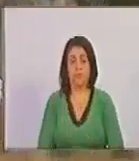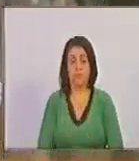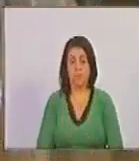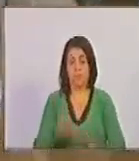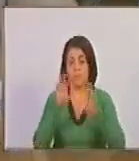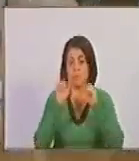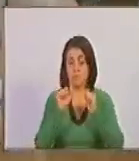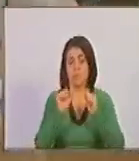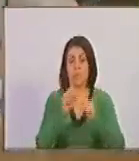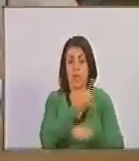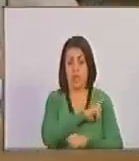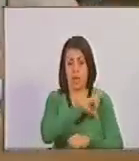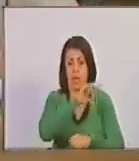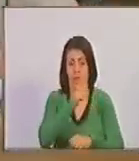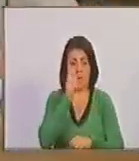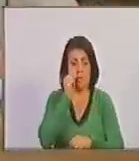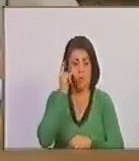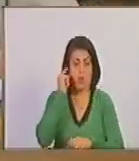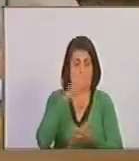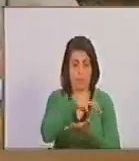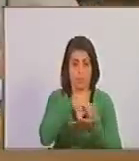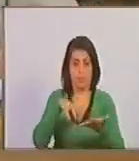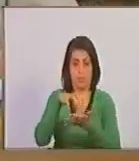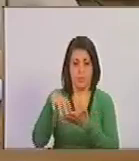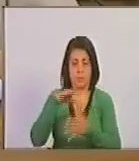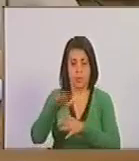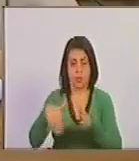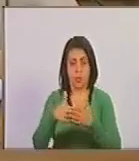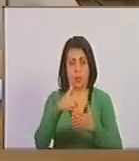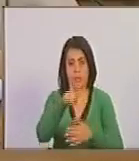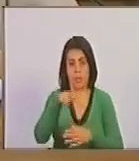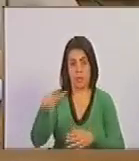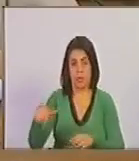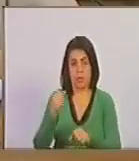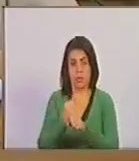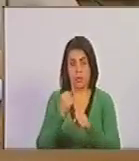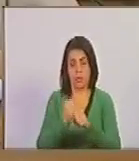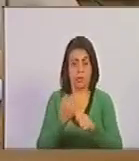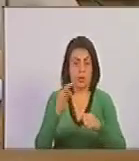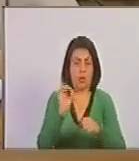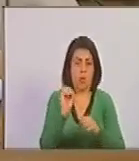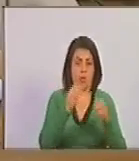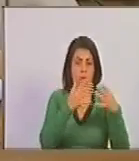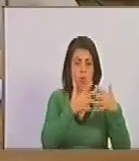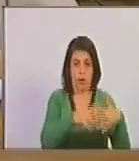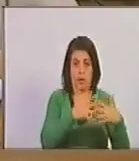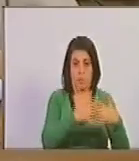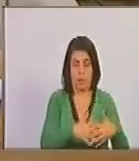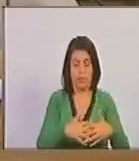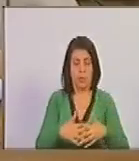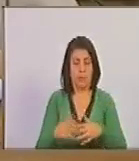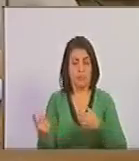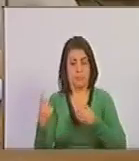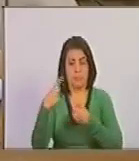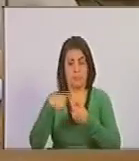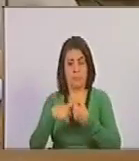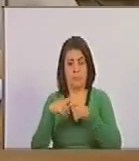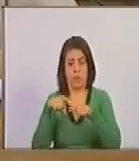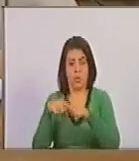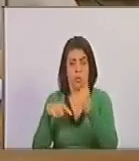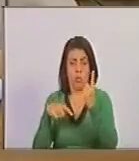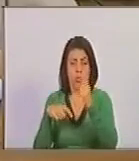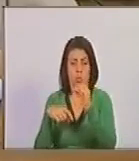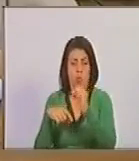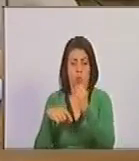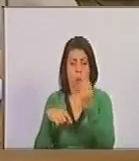Se entiende por patrona o patrono agrícola a toda persona natural o jurídica que tenga bajo su dependencia a uno o